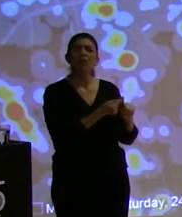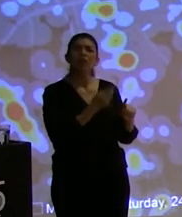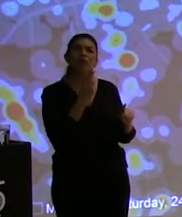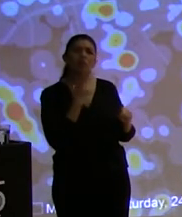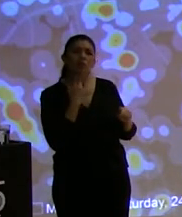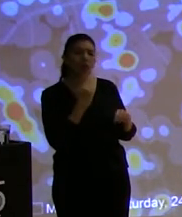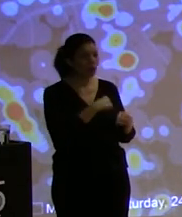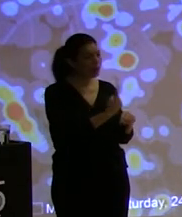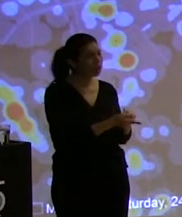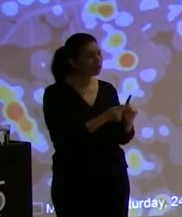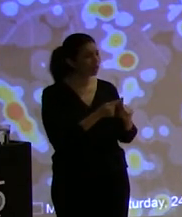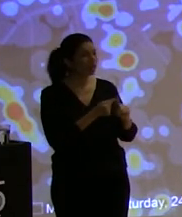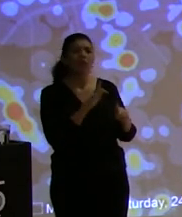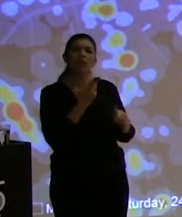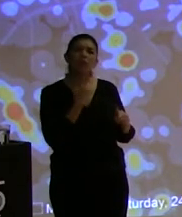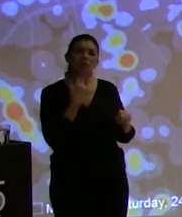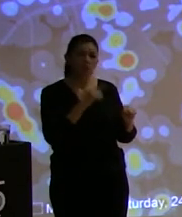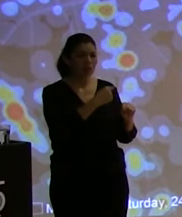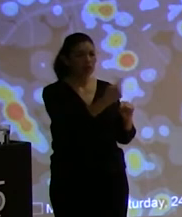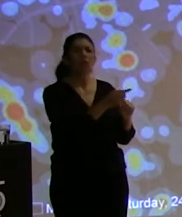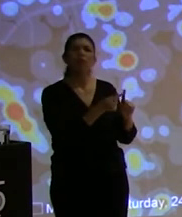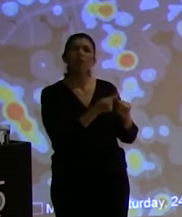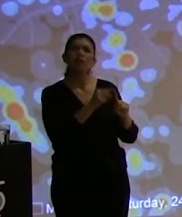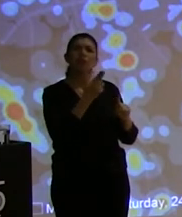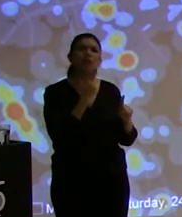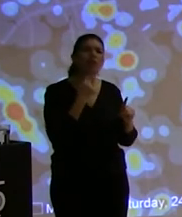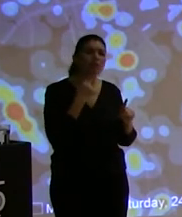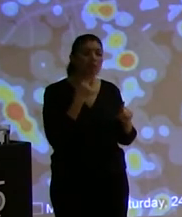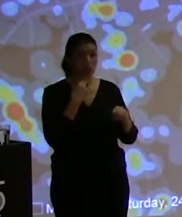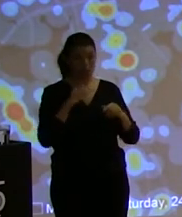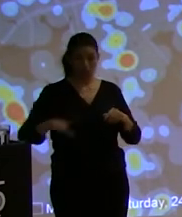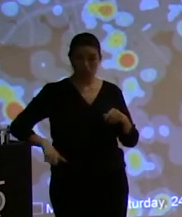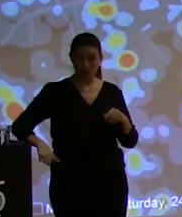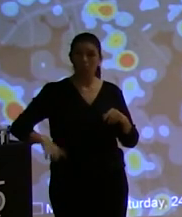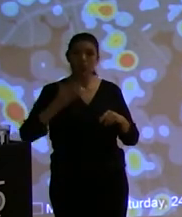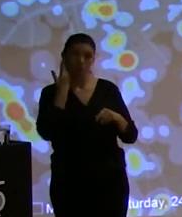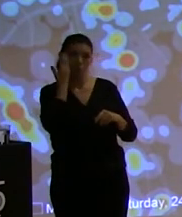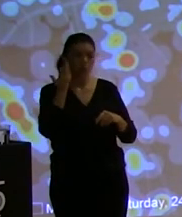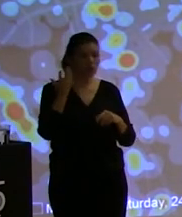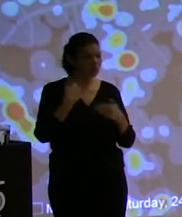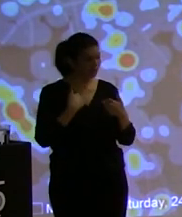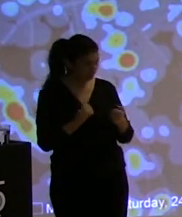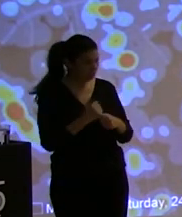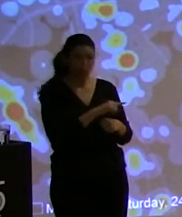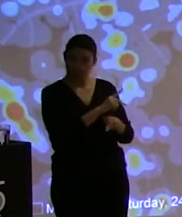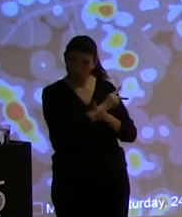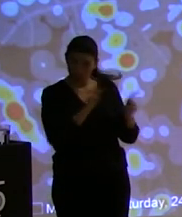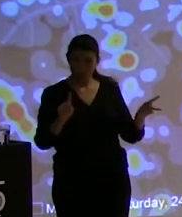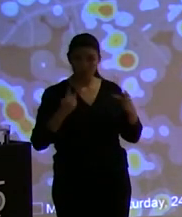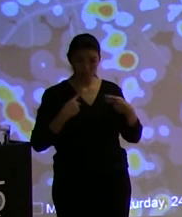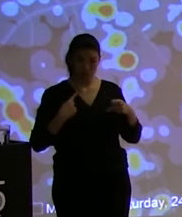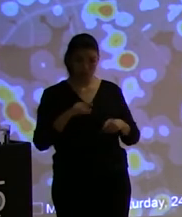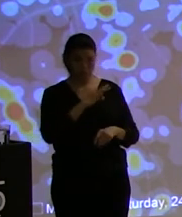Estaba interesado en responder si había realmente una equidad en la accesibilidad de los espacios públicos. Nosotros